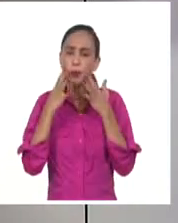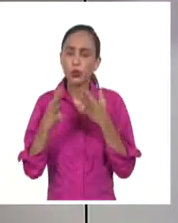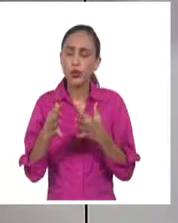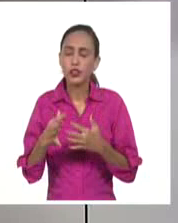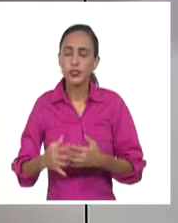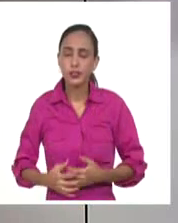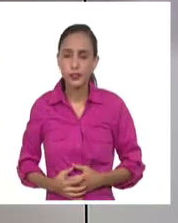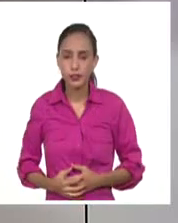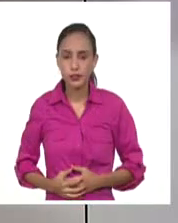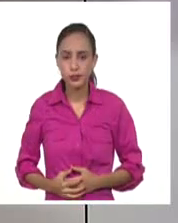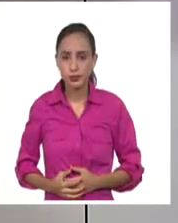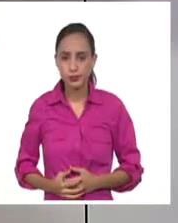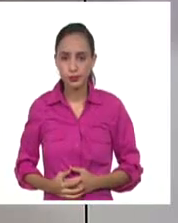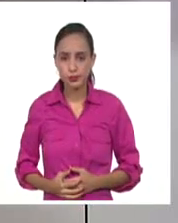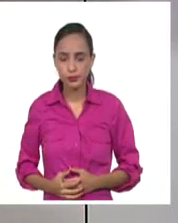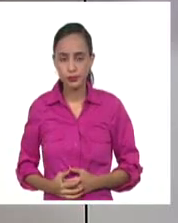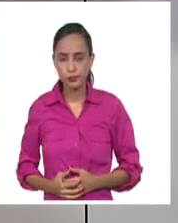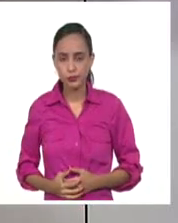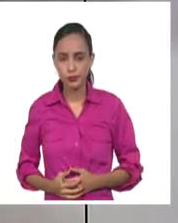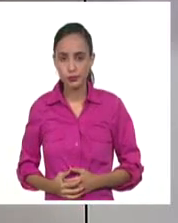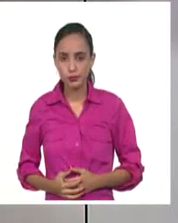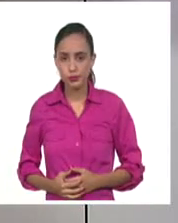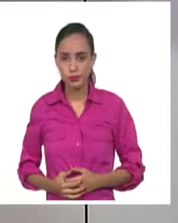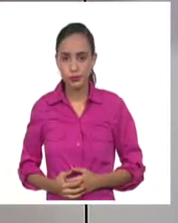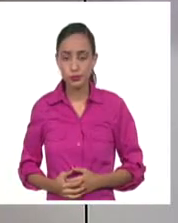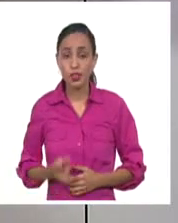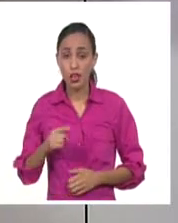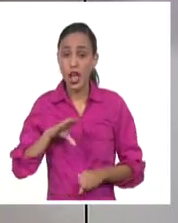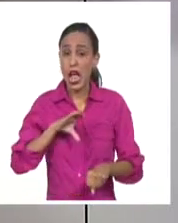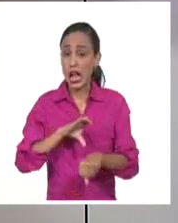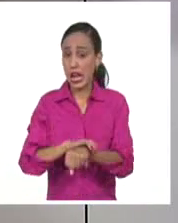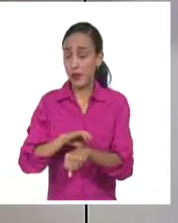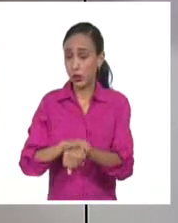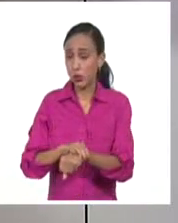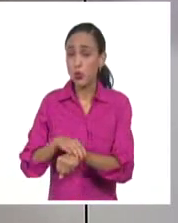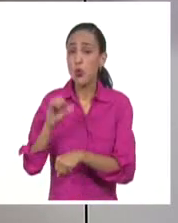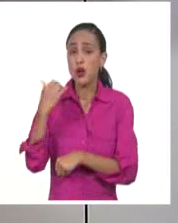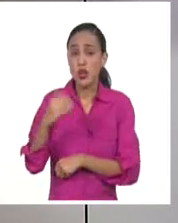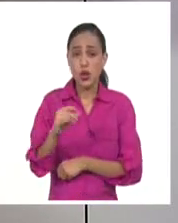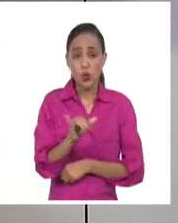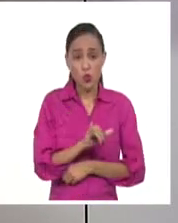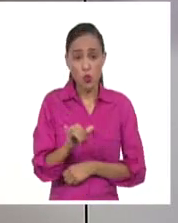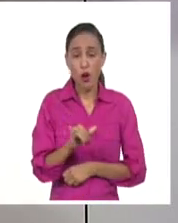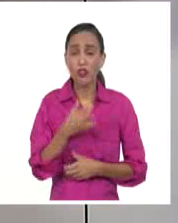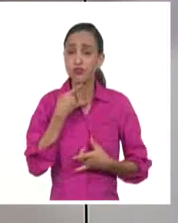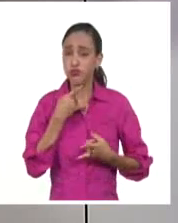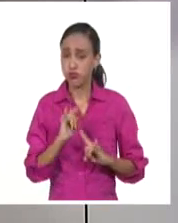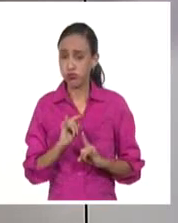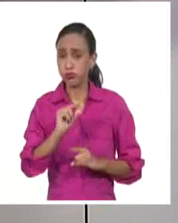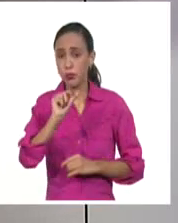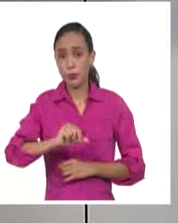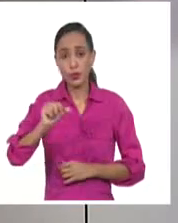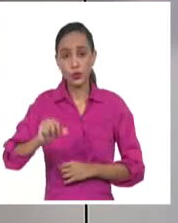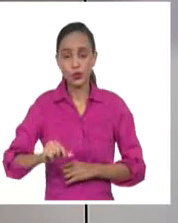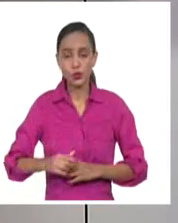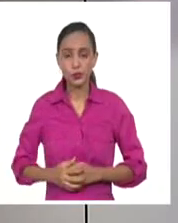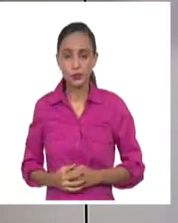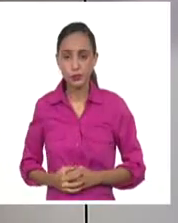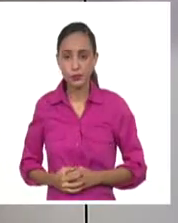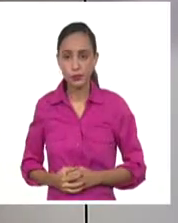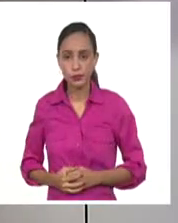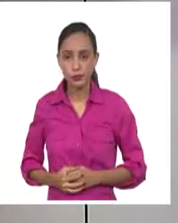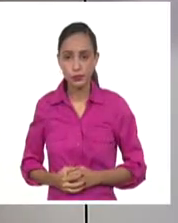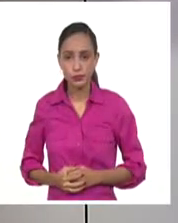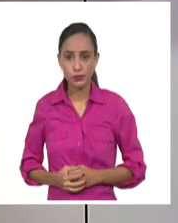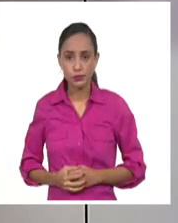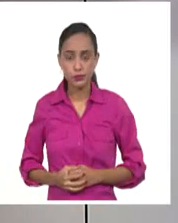extenso legado de segregación en ese país, esclavitud, destino manifiesto y genocidio. Si bien el racismo legal tuvo un